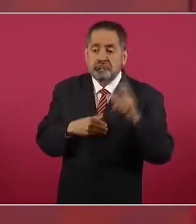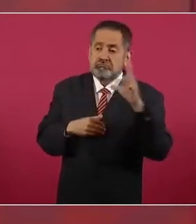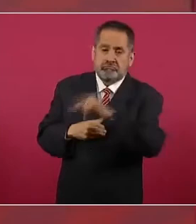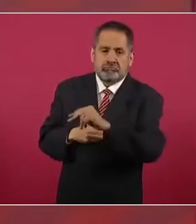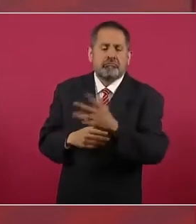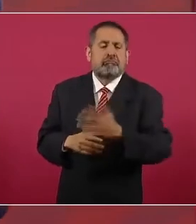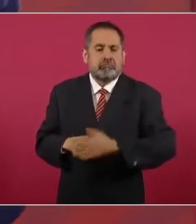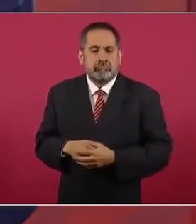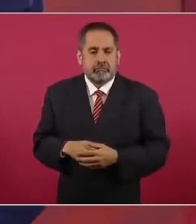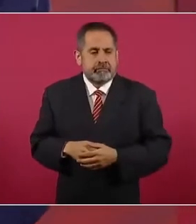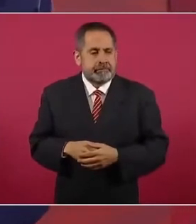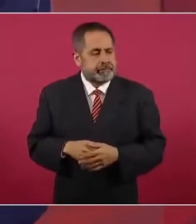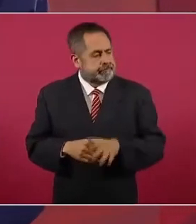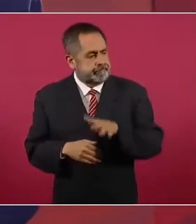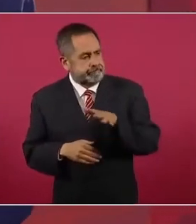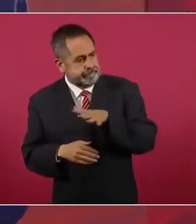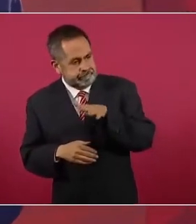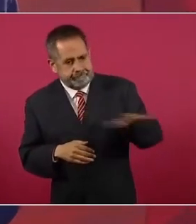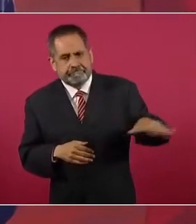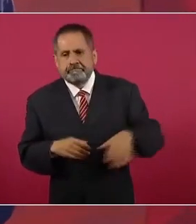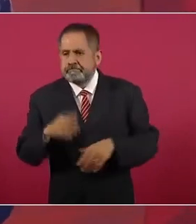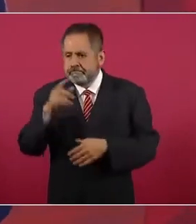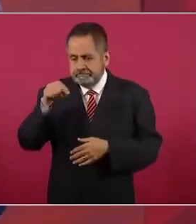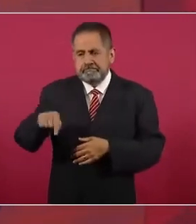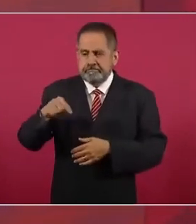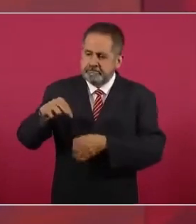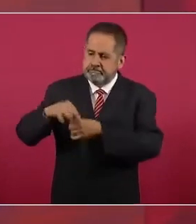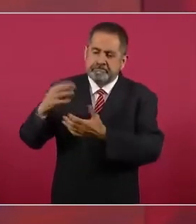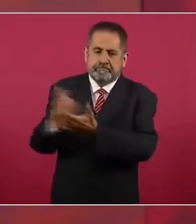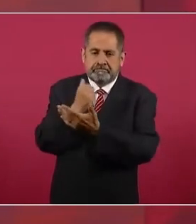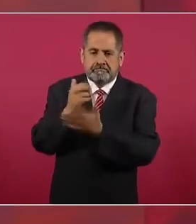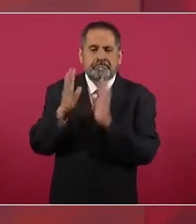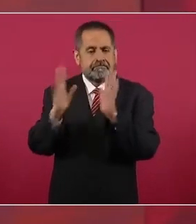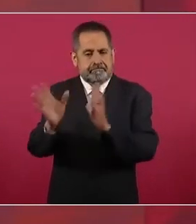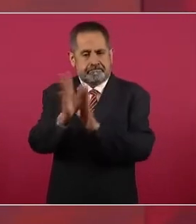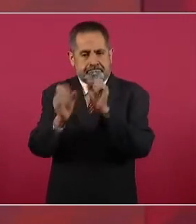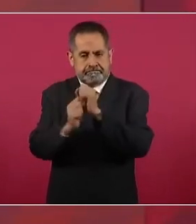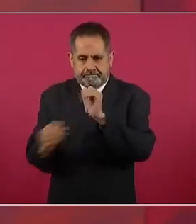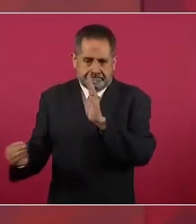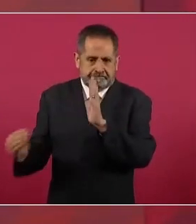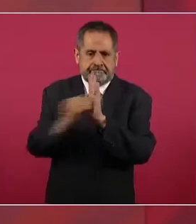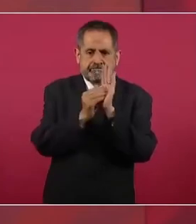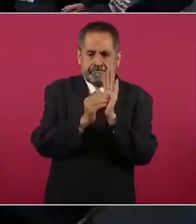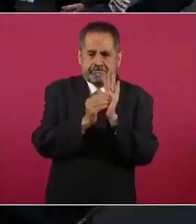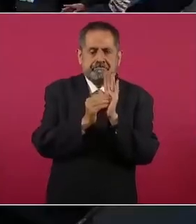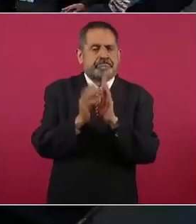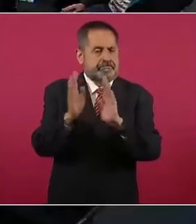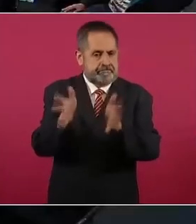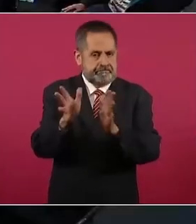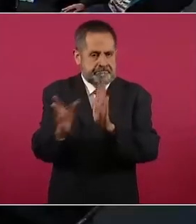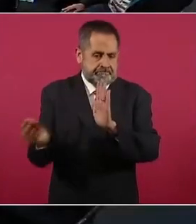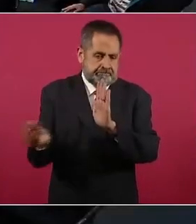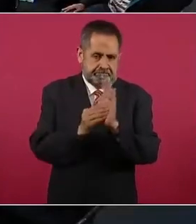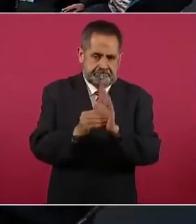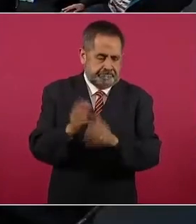nada más que no pudieron y ya está ahí en la Constitución.